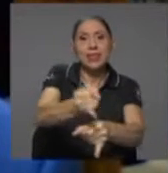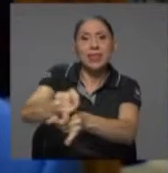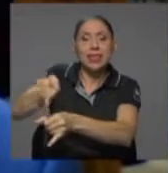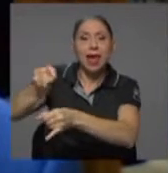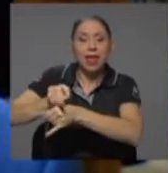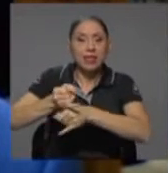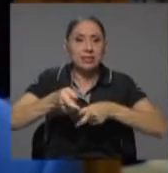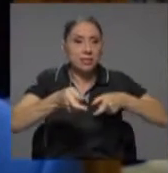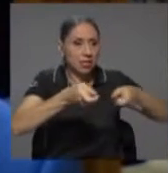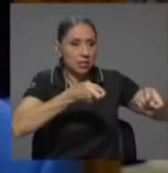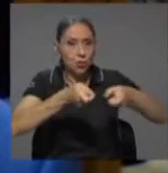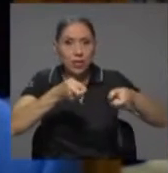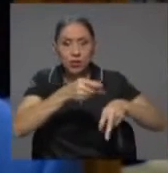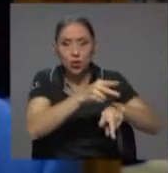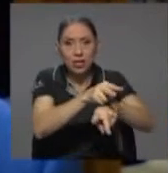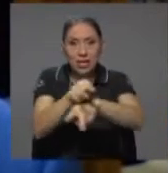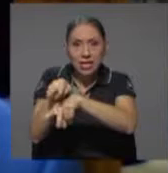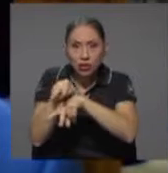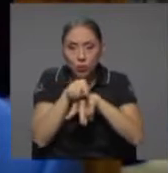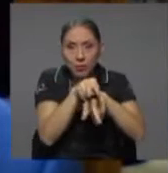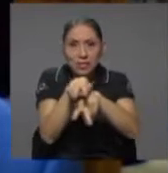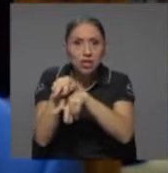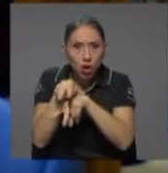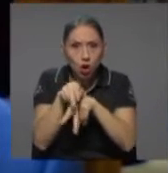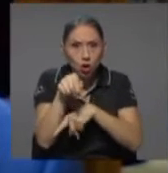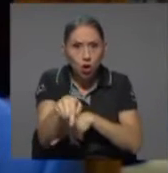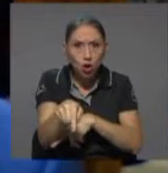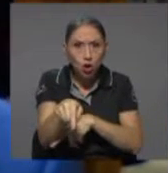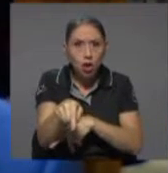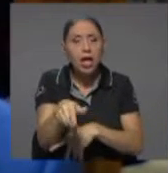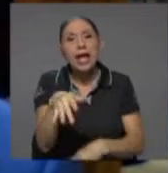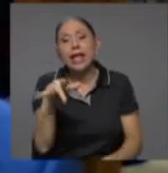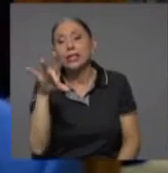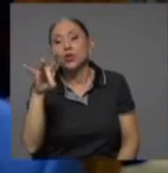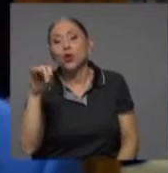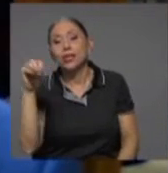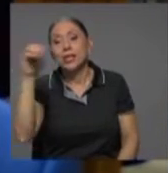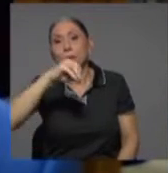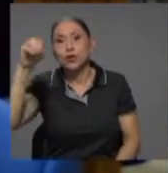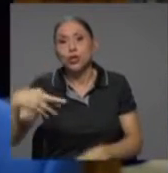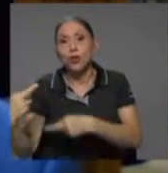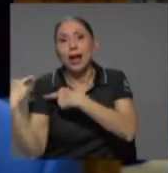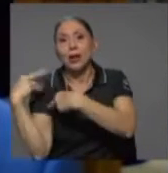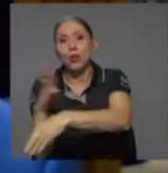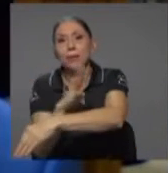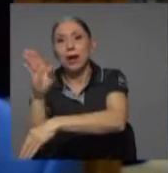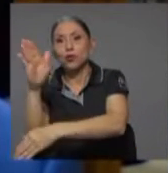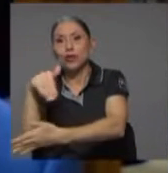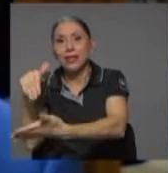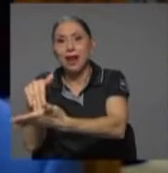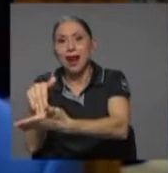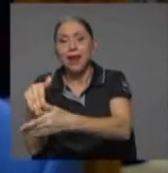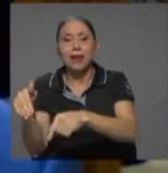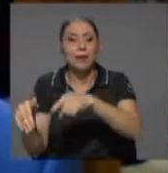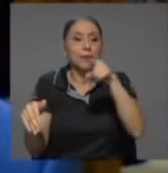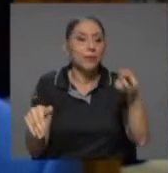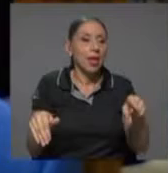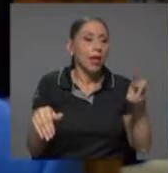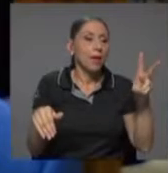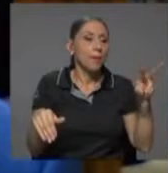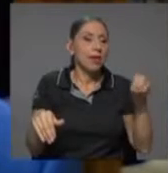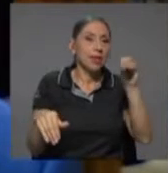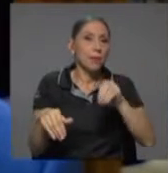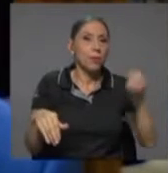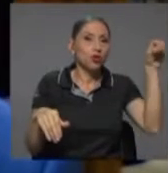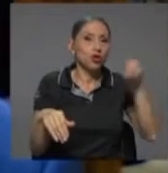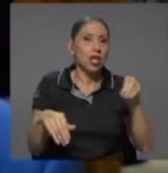regulación y supervisión corre 80% a cargo del Banco Central y 20% a cargo de las entidades